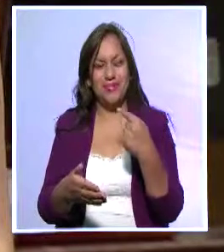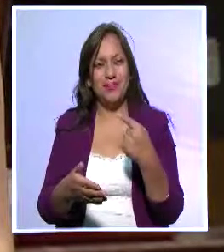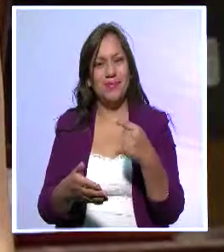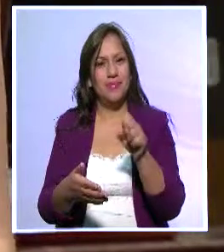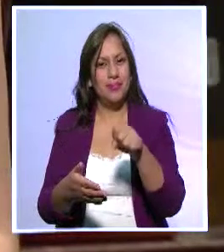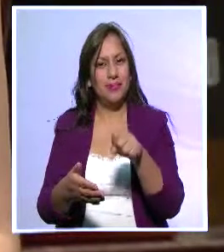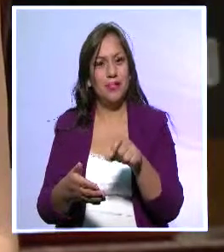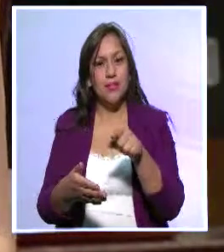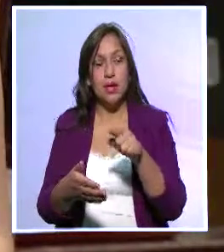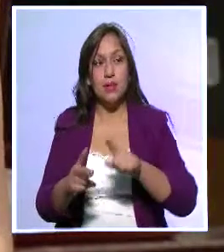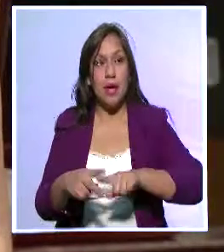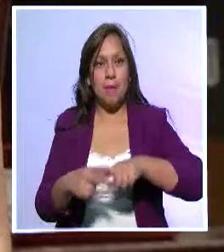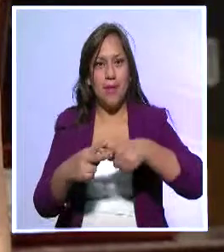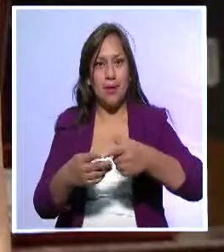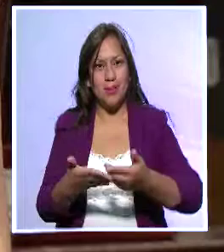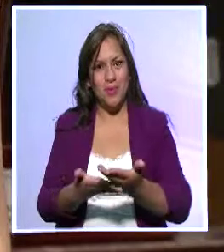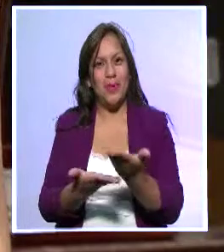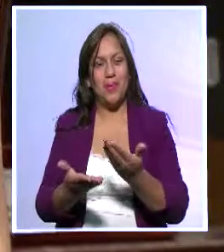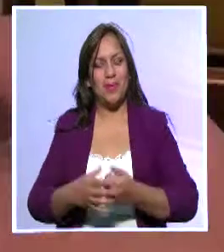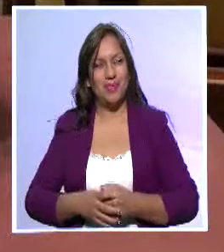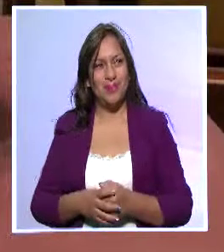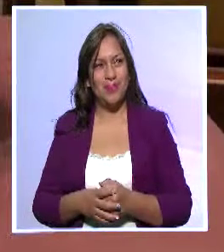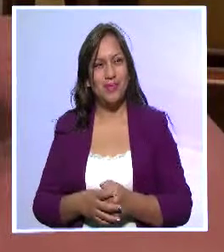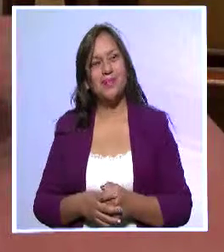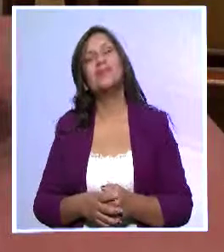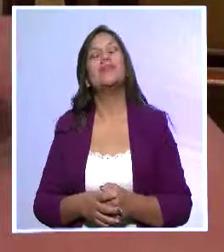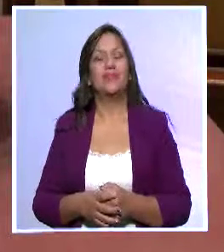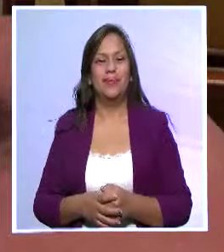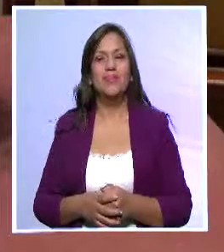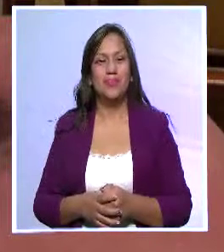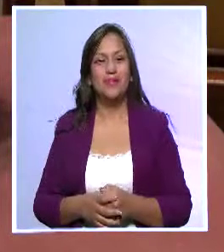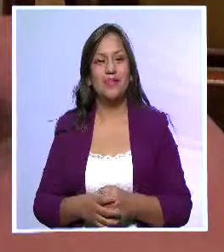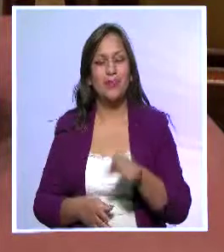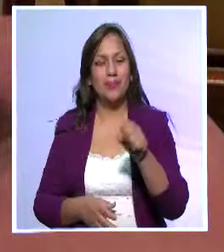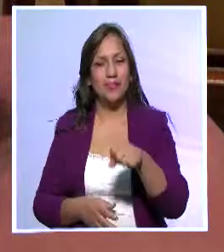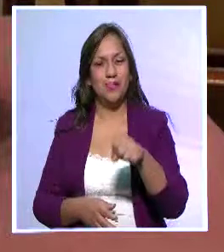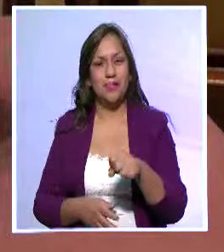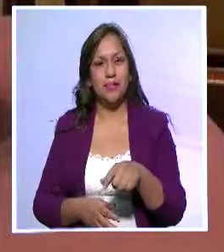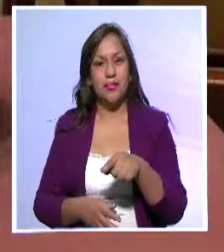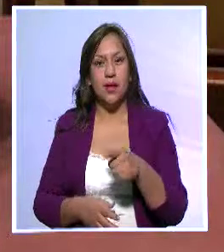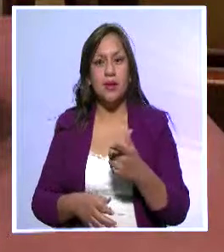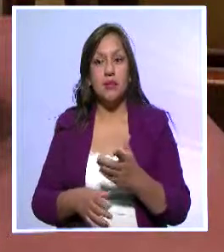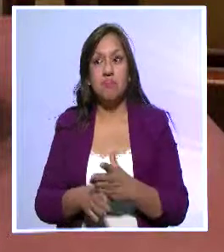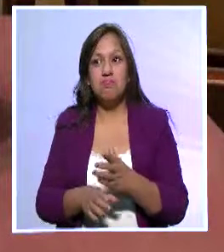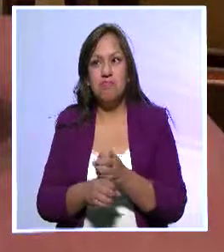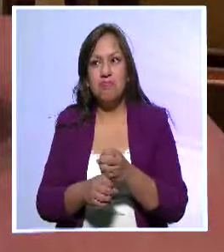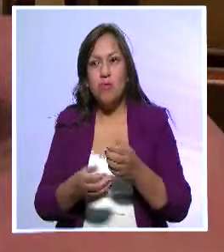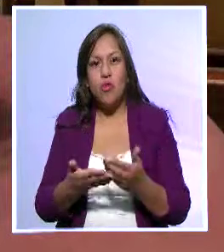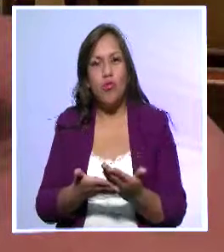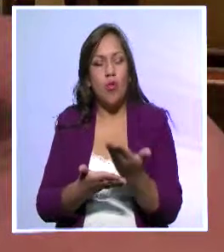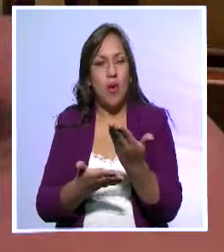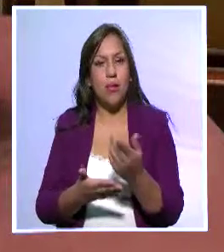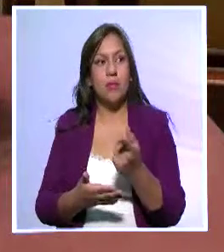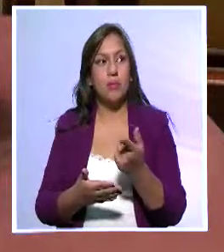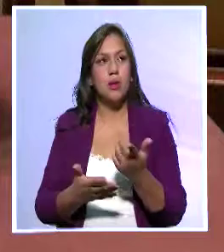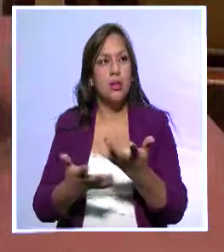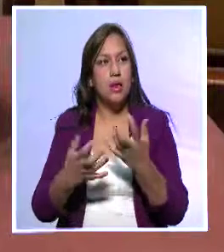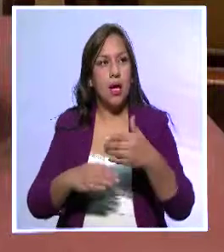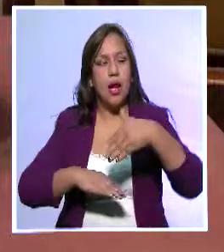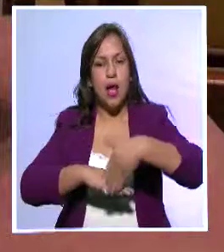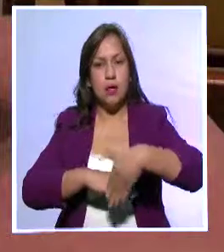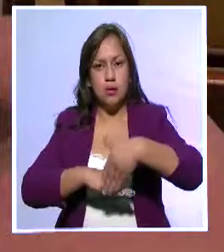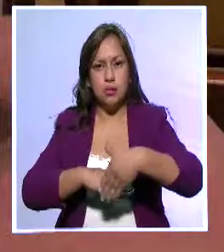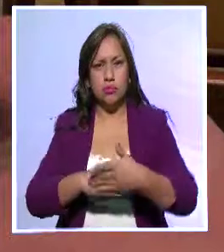es reciente, nueva. Sí, nuestra asociación es de reciente creación. No obstante, el trabajo en favor de los archivos, varios